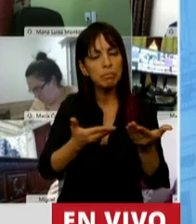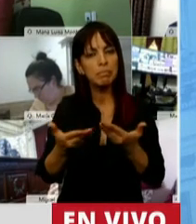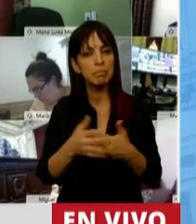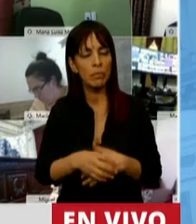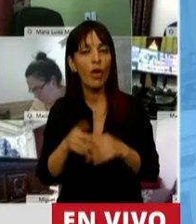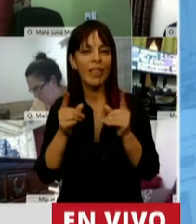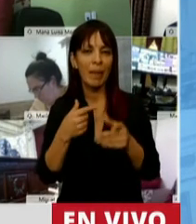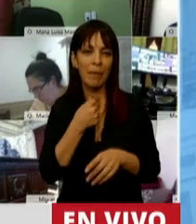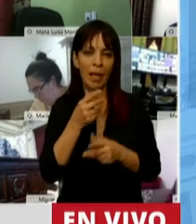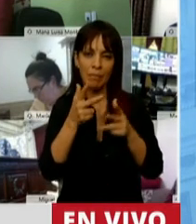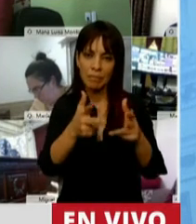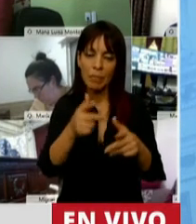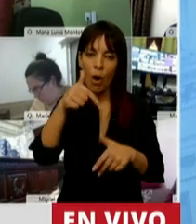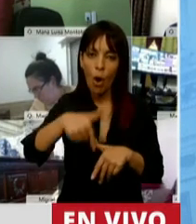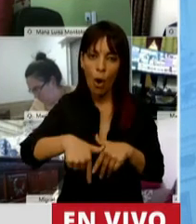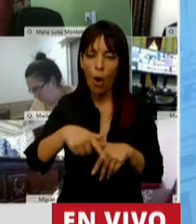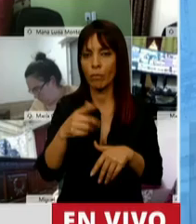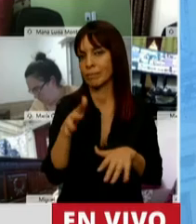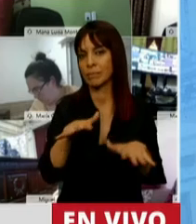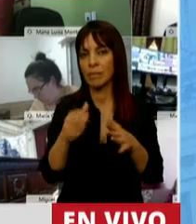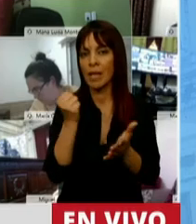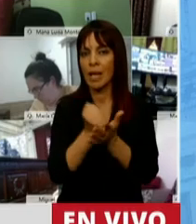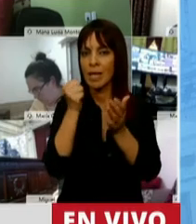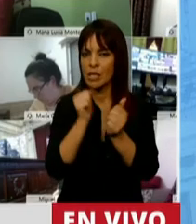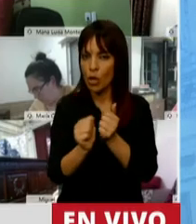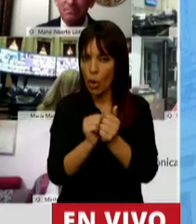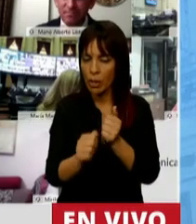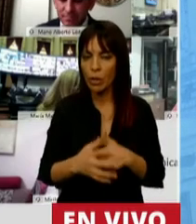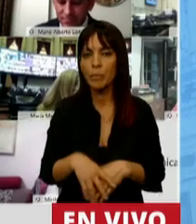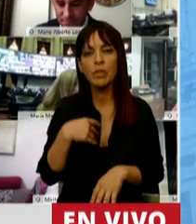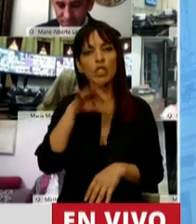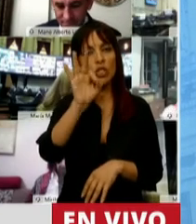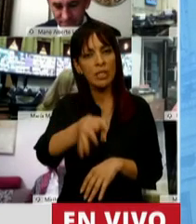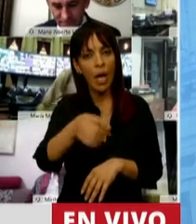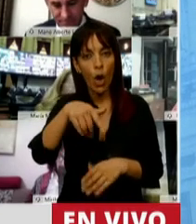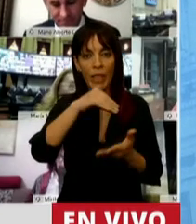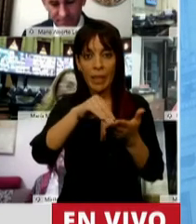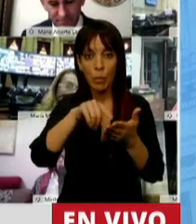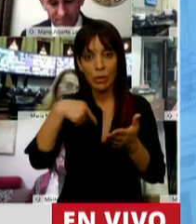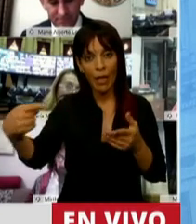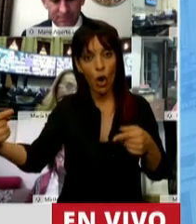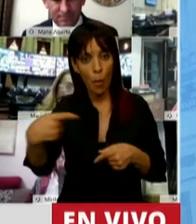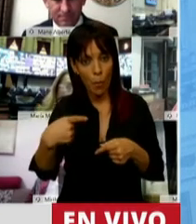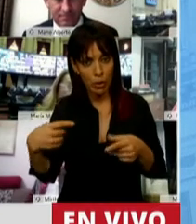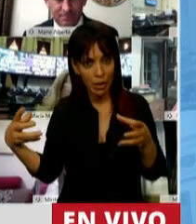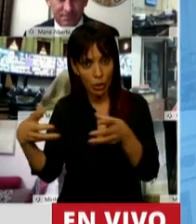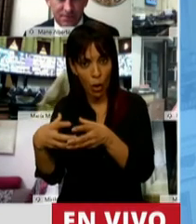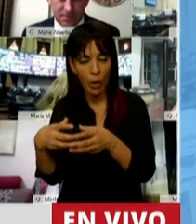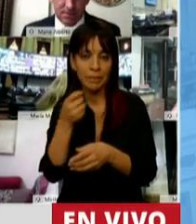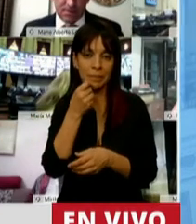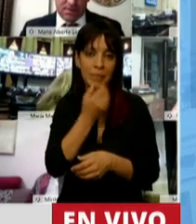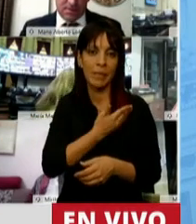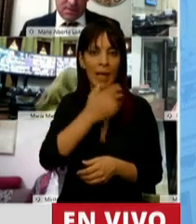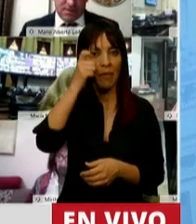que hoy estamos ante un hecho histórico porque sé que los diputados hoy de la oposición, como Felipe